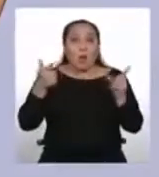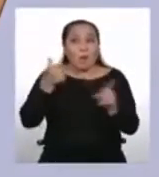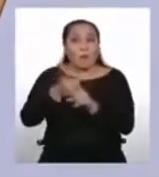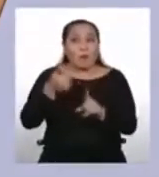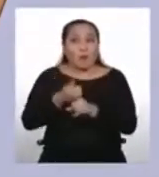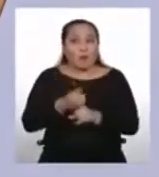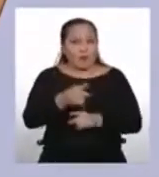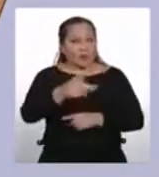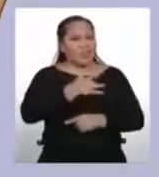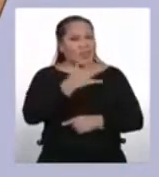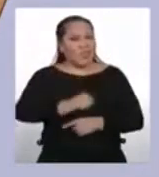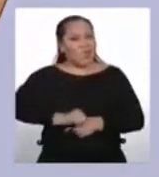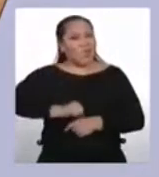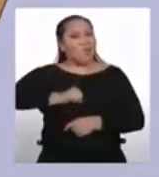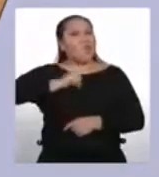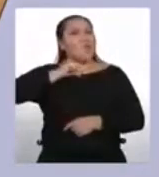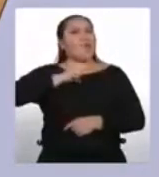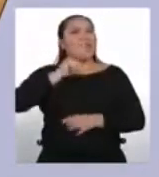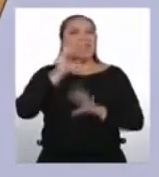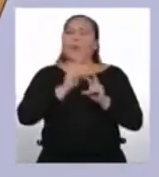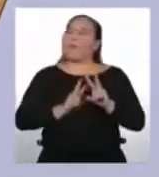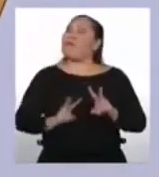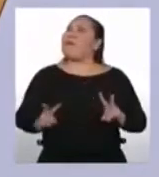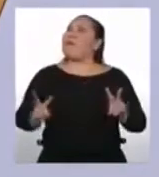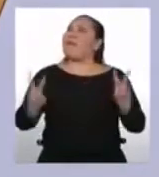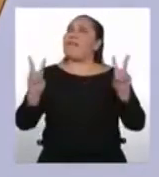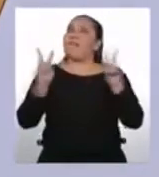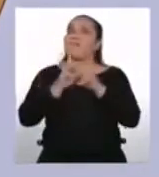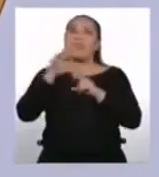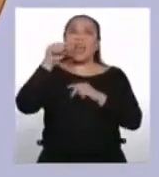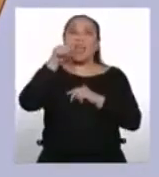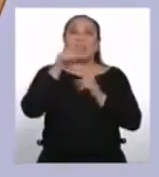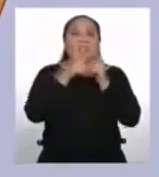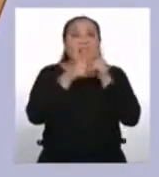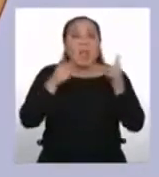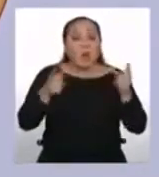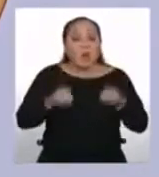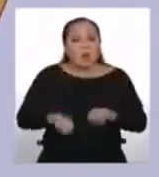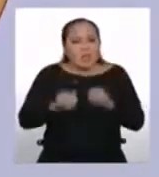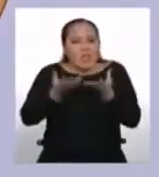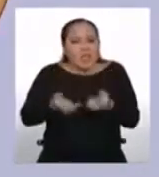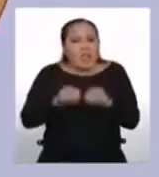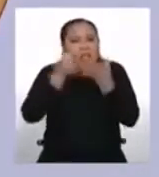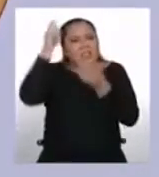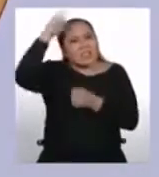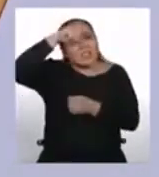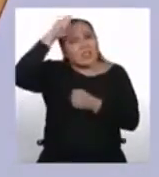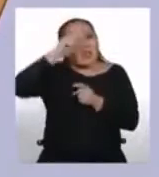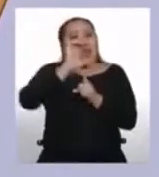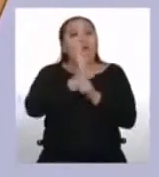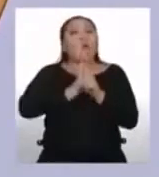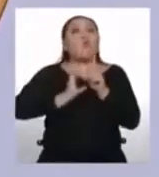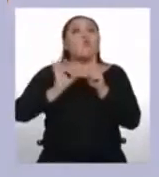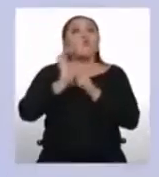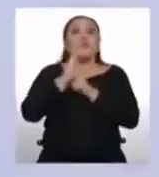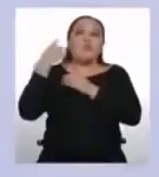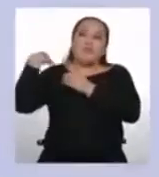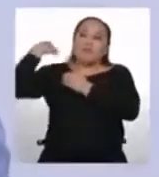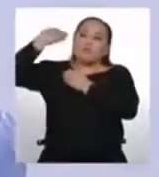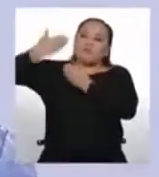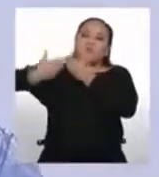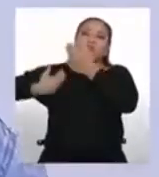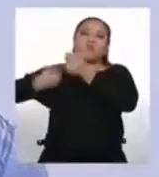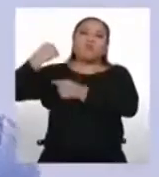siéntete muy orgulloso. Es muy valioso porque a través de estas lenguas se transmite sabiduría y cultura de generación en generación.